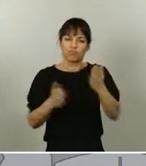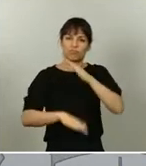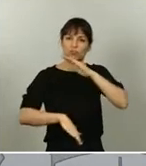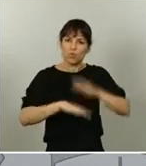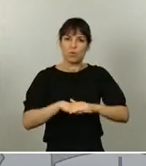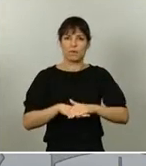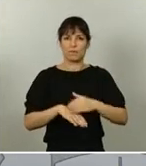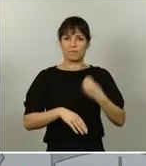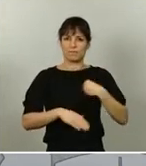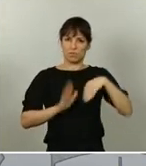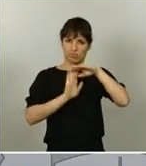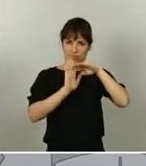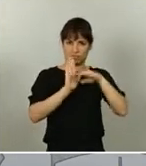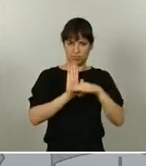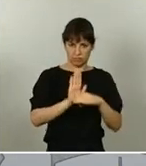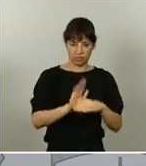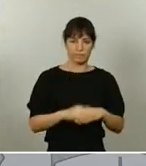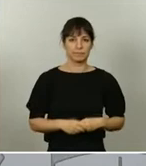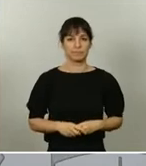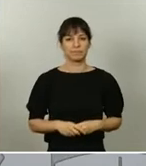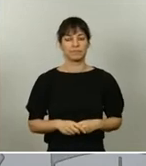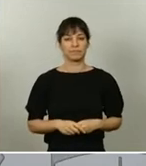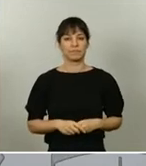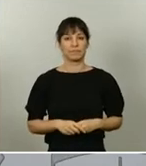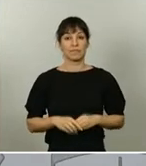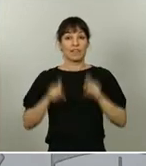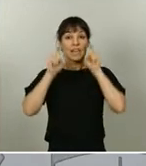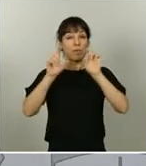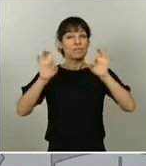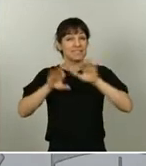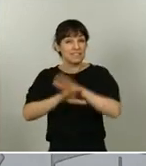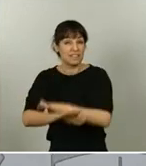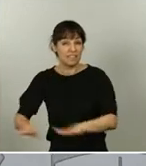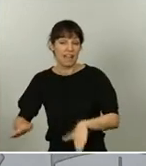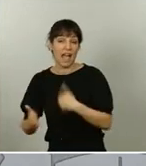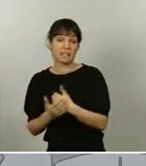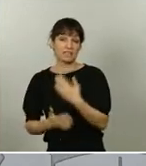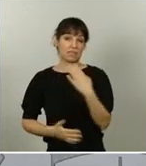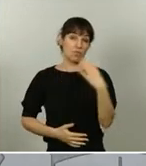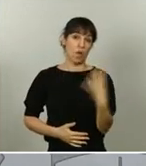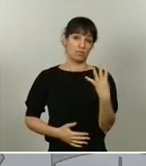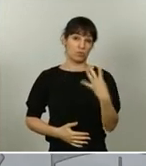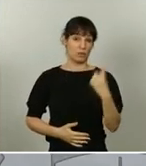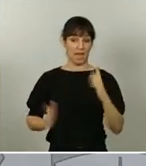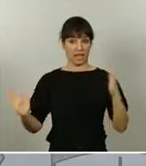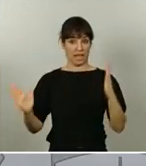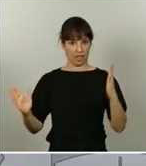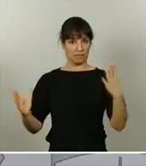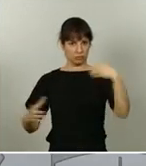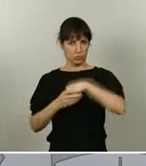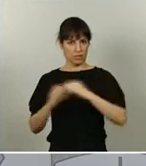principios. En educación infantil, ya está cuarto de primaria incluido, se ha determinado que se establezcan grupos